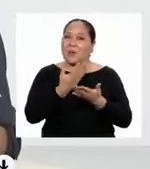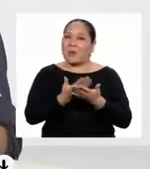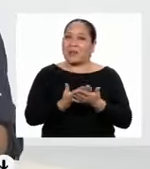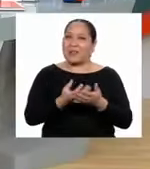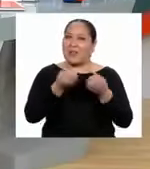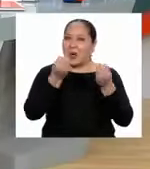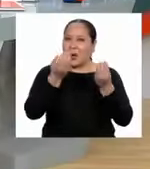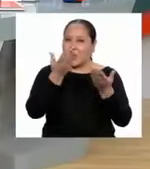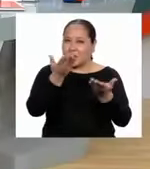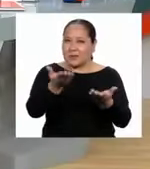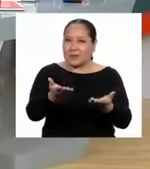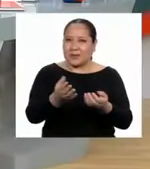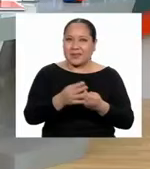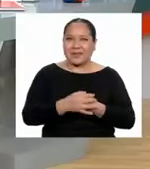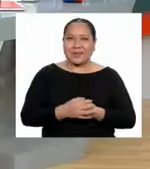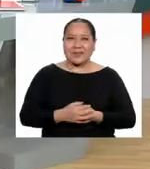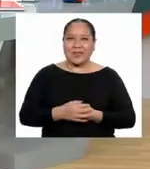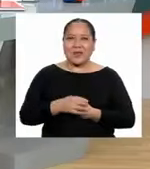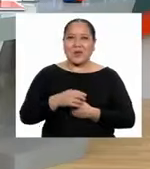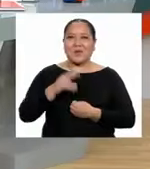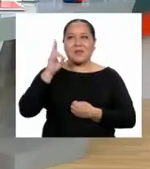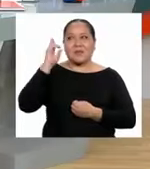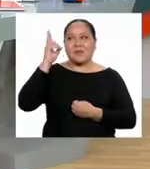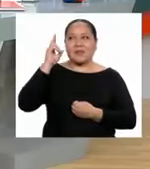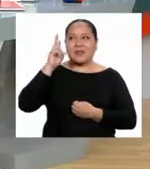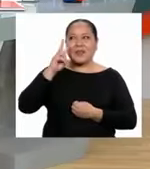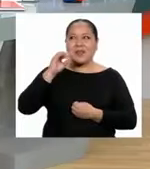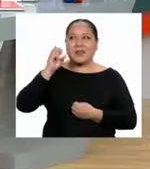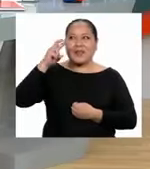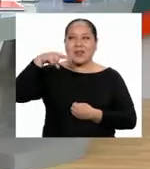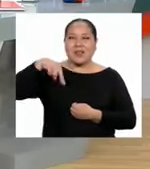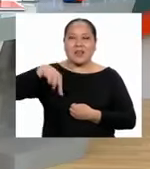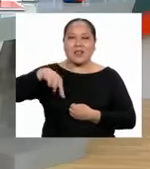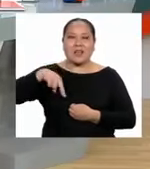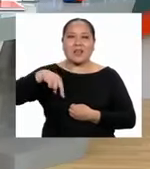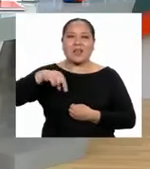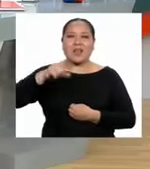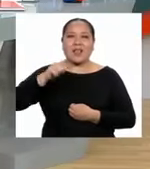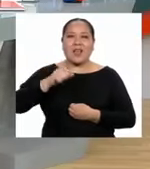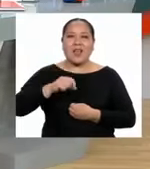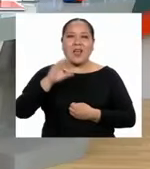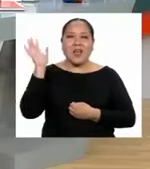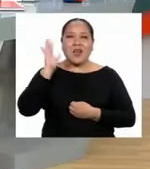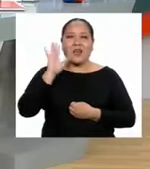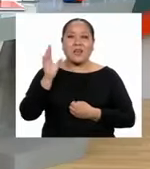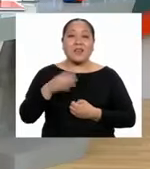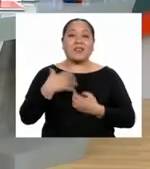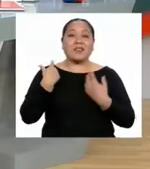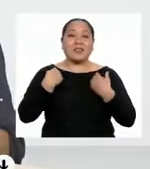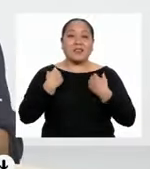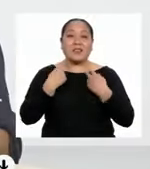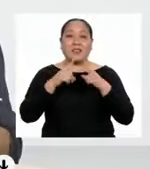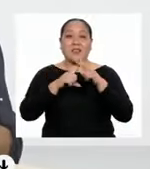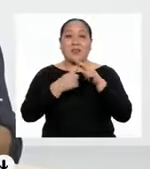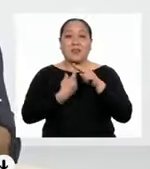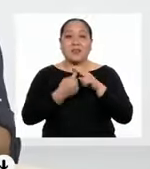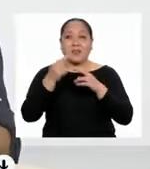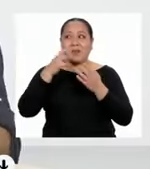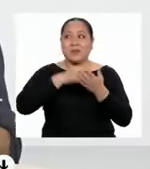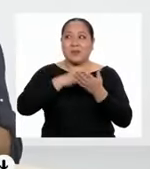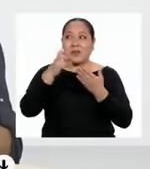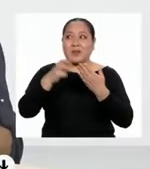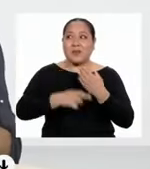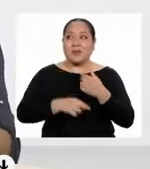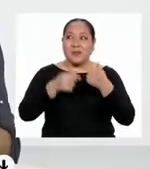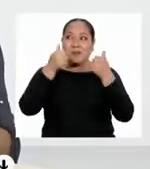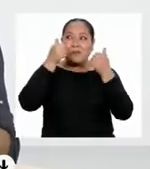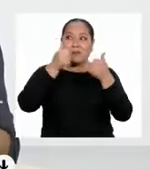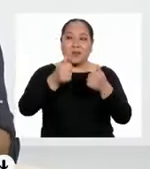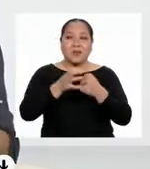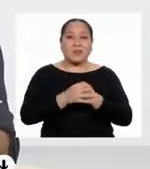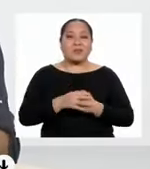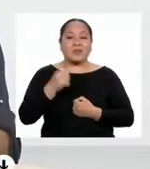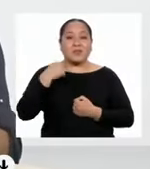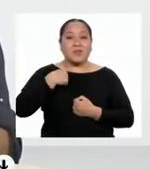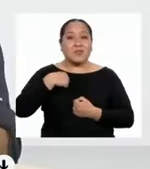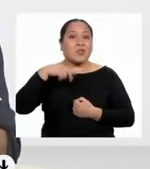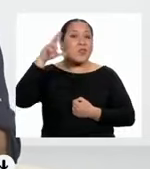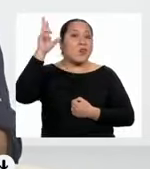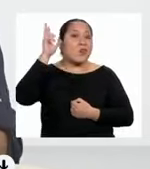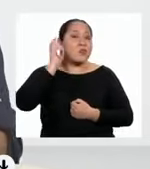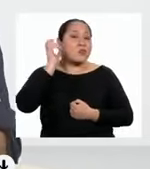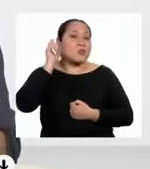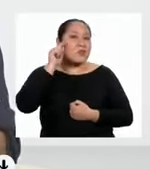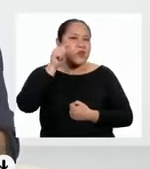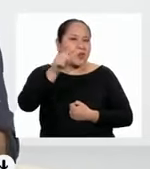todo? Profesora Virna. Hola. Justo estaba iniciando el programa. Qué bien. Justo escuché